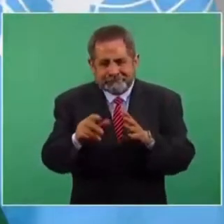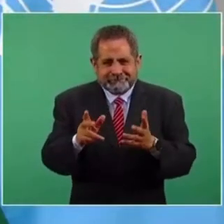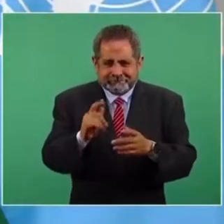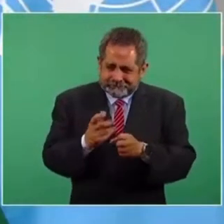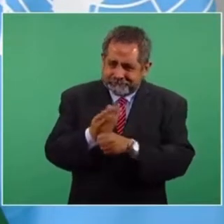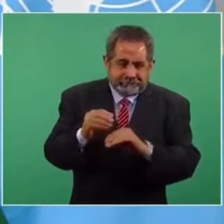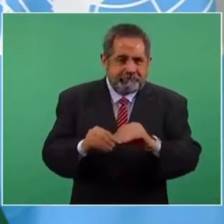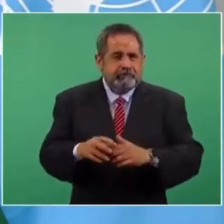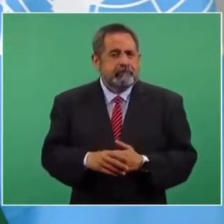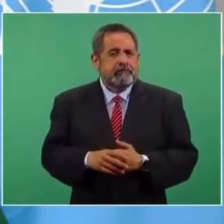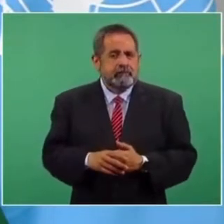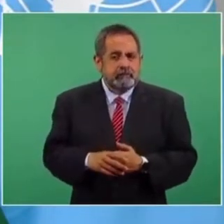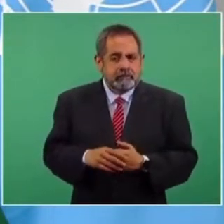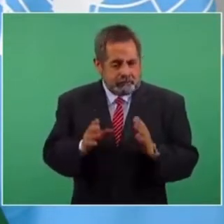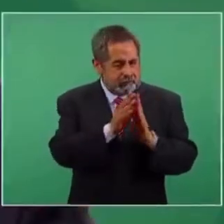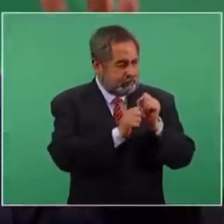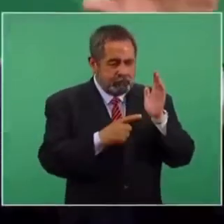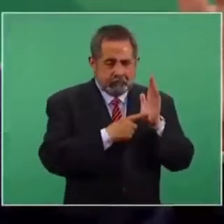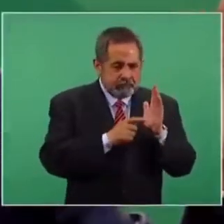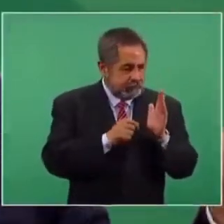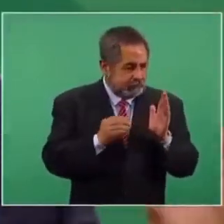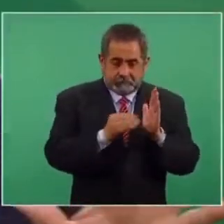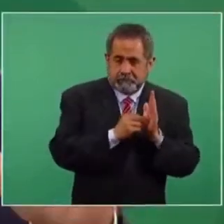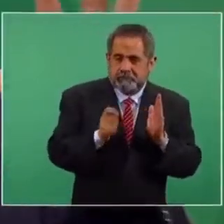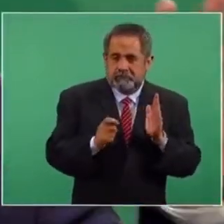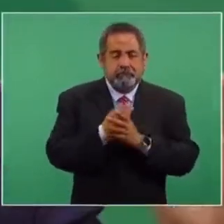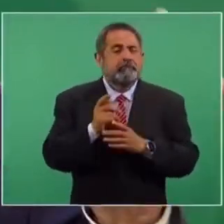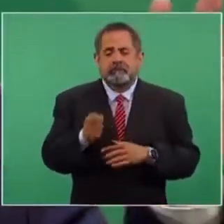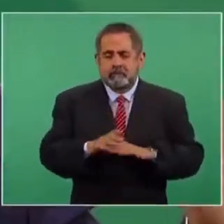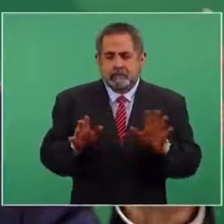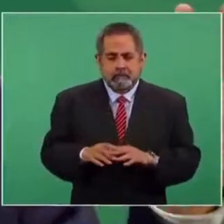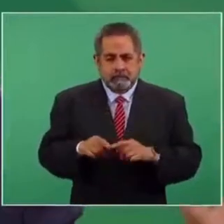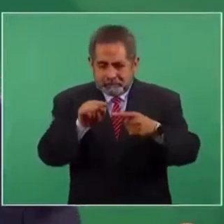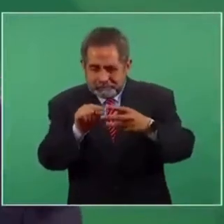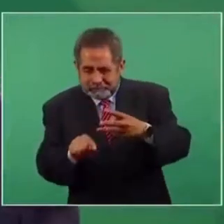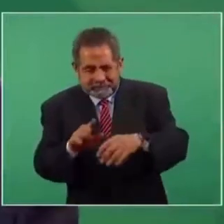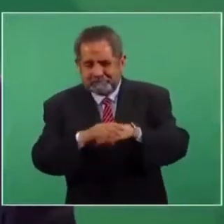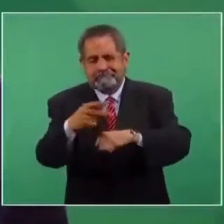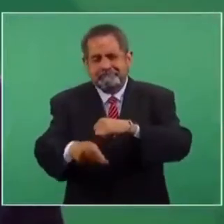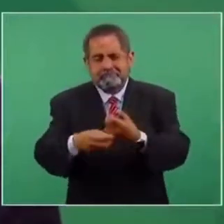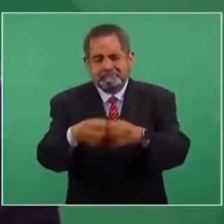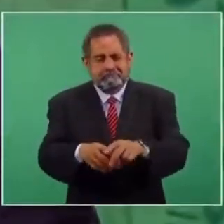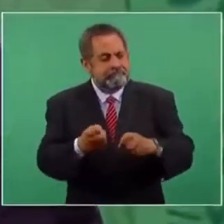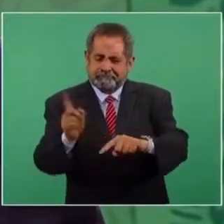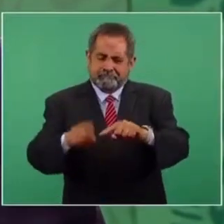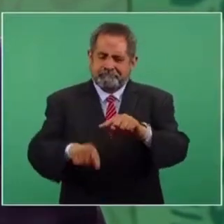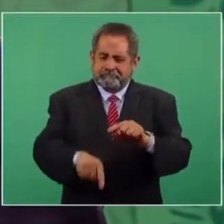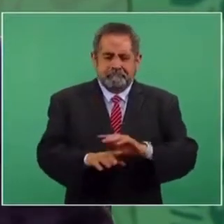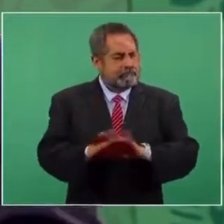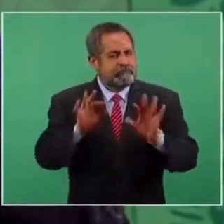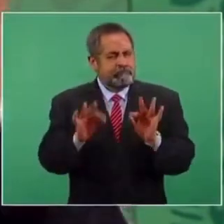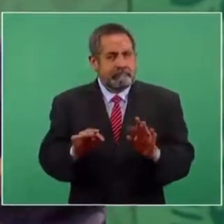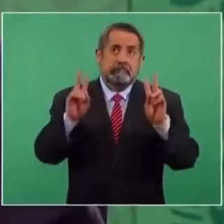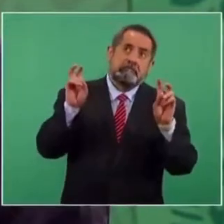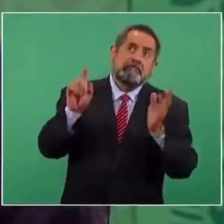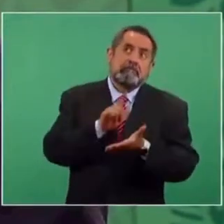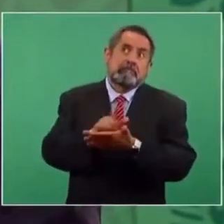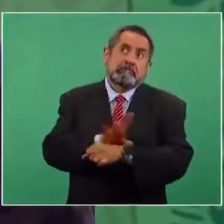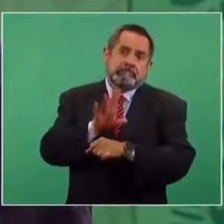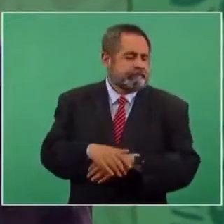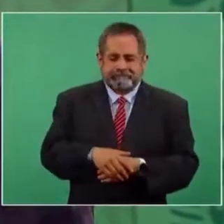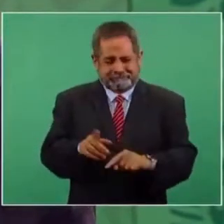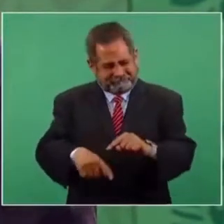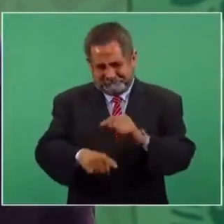los cambios en la Constitución, sino que es quitarle las aristas más filosas a la llamada reforma